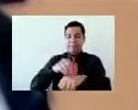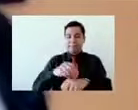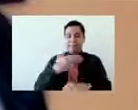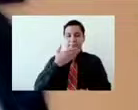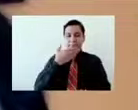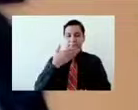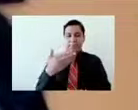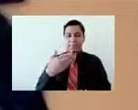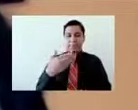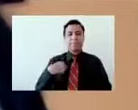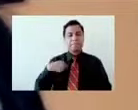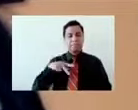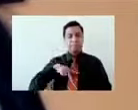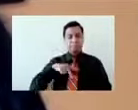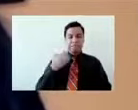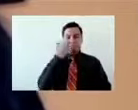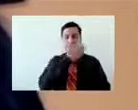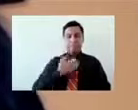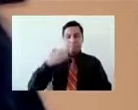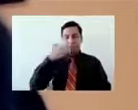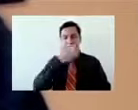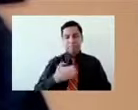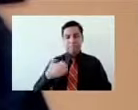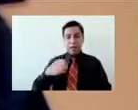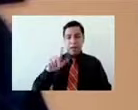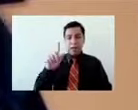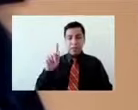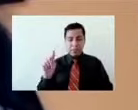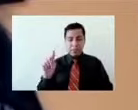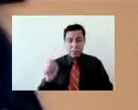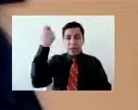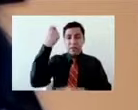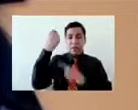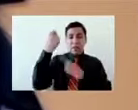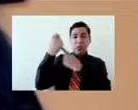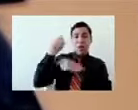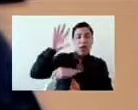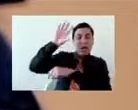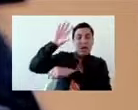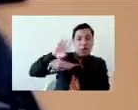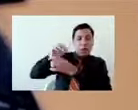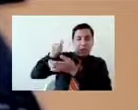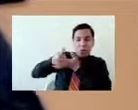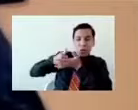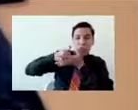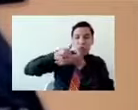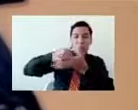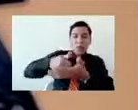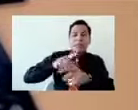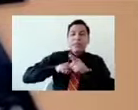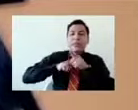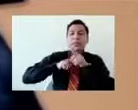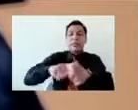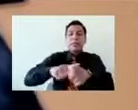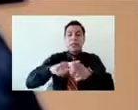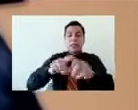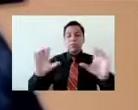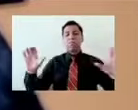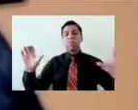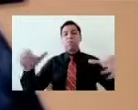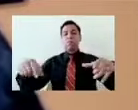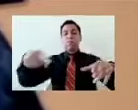que la tecnología sea el medio solamente para seguir construyendo un espacio humano y un espacio seguro,